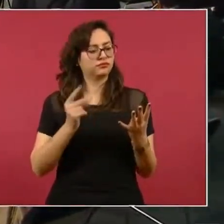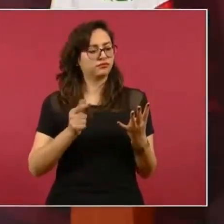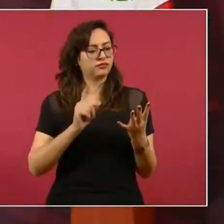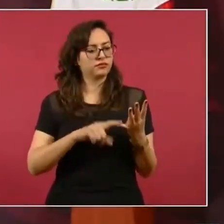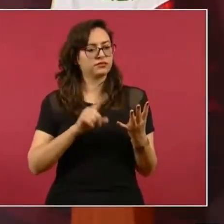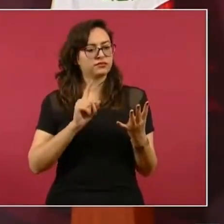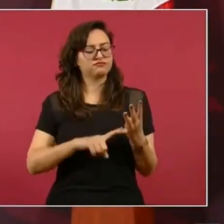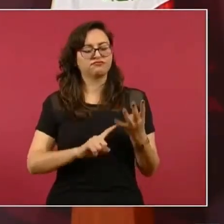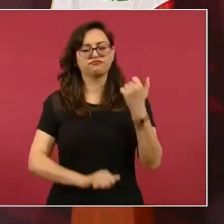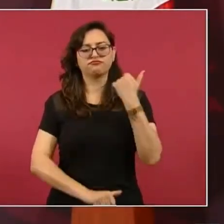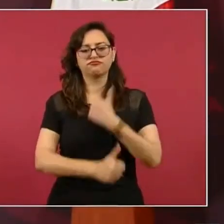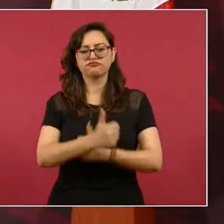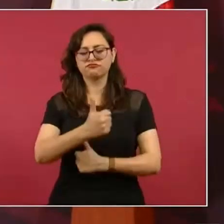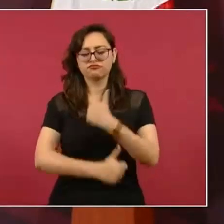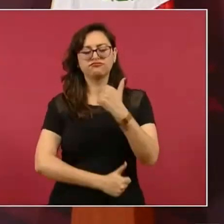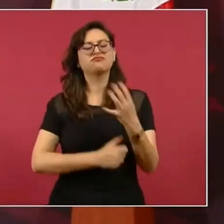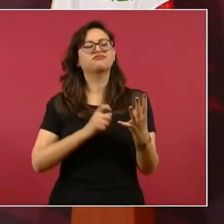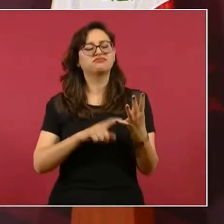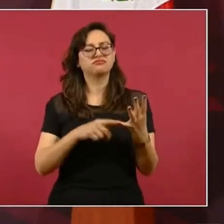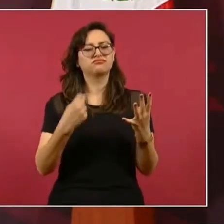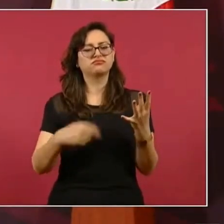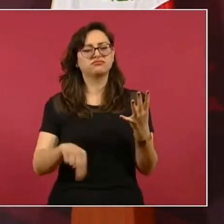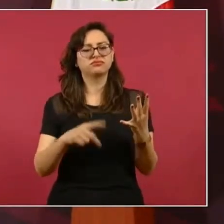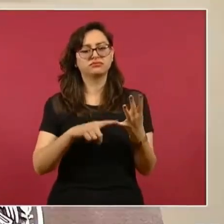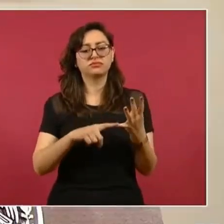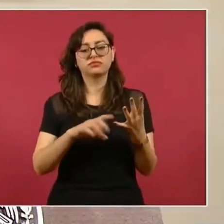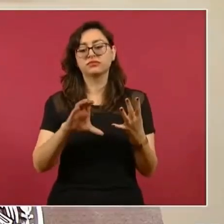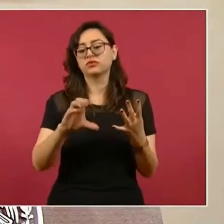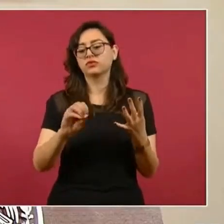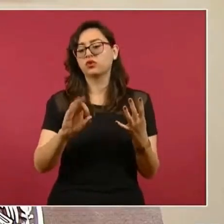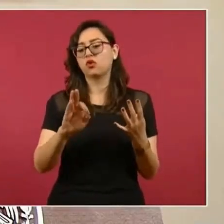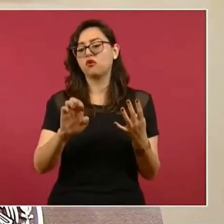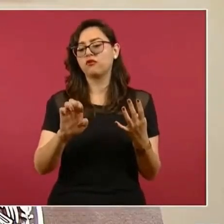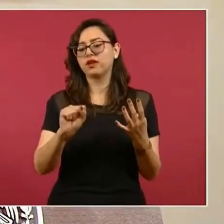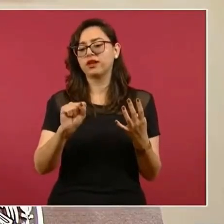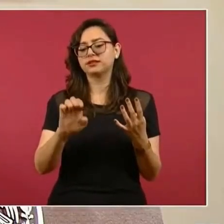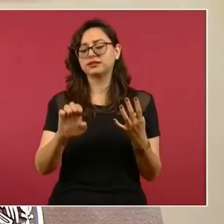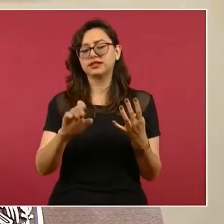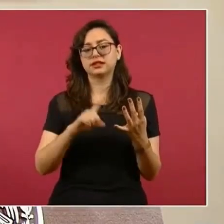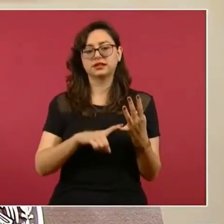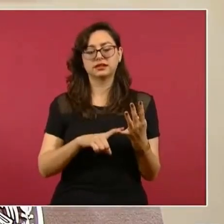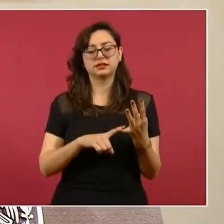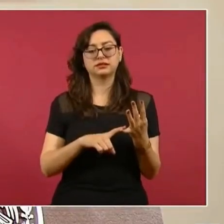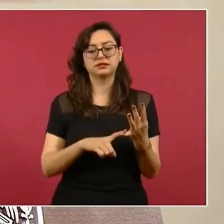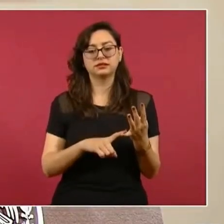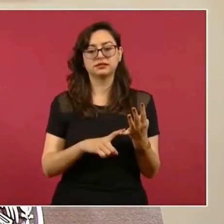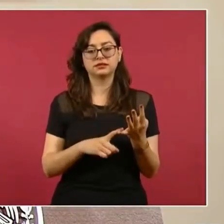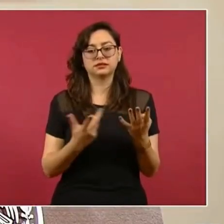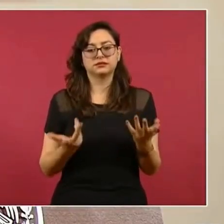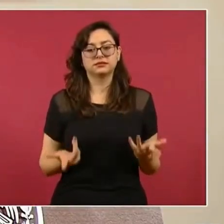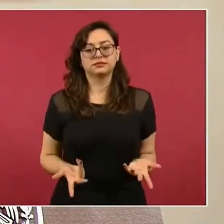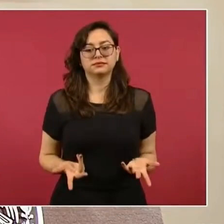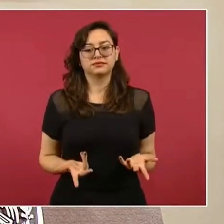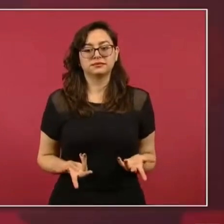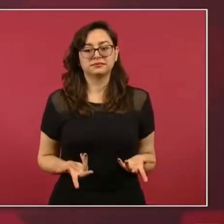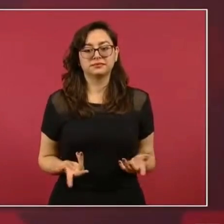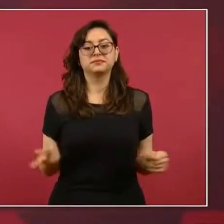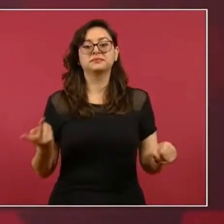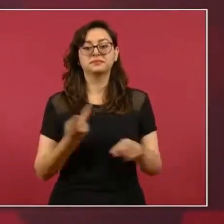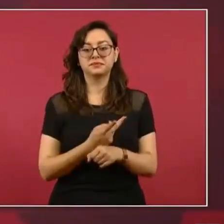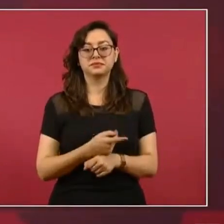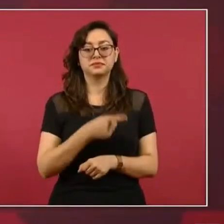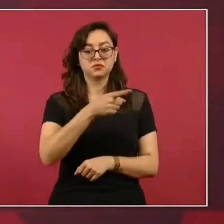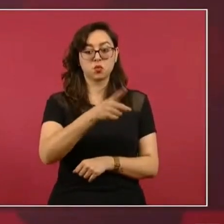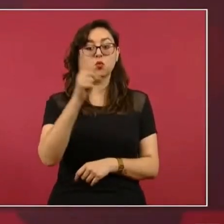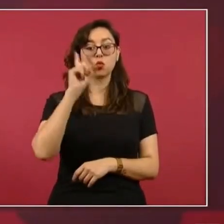De la competencia. La COFESE. Que ya les decía yo. Termina la señora de la